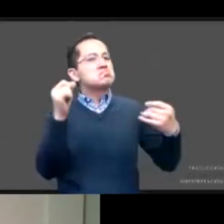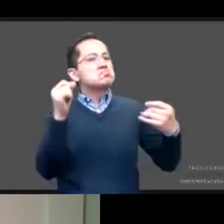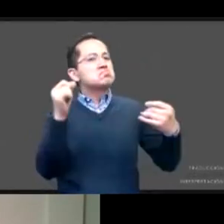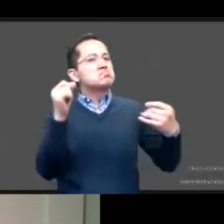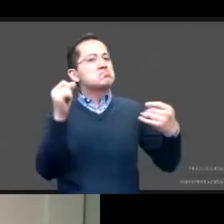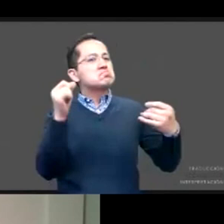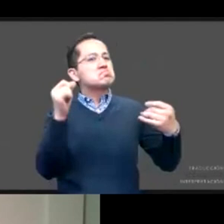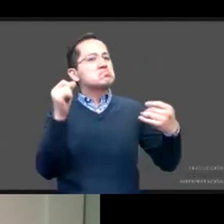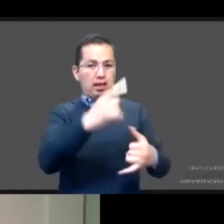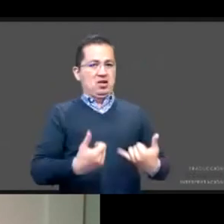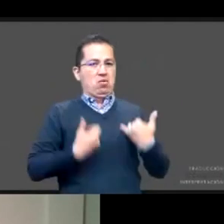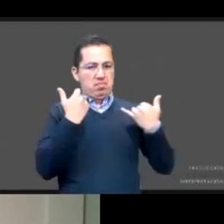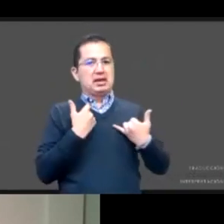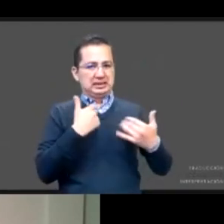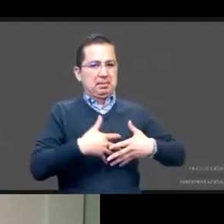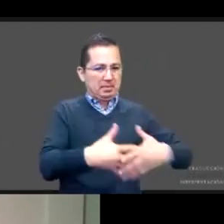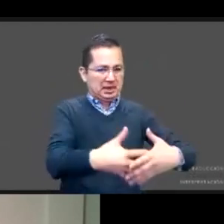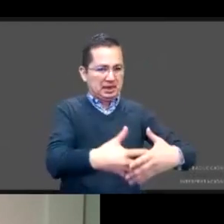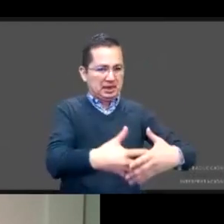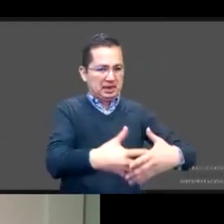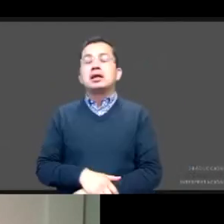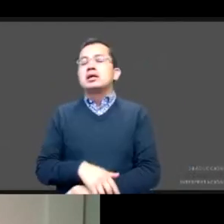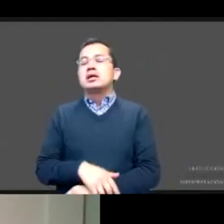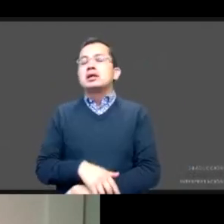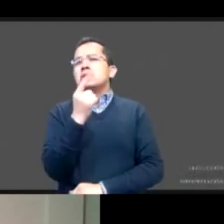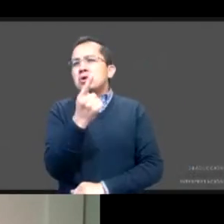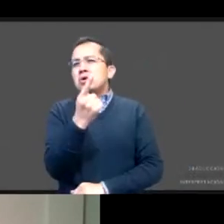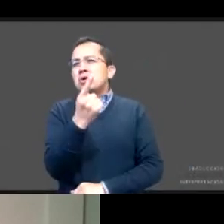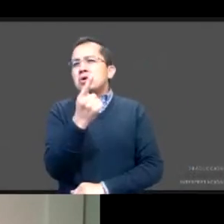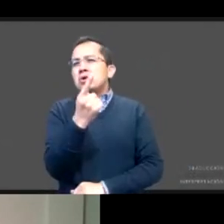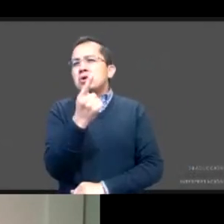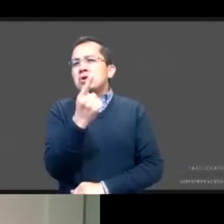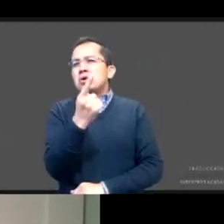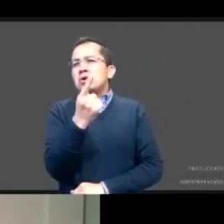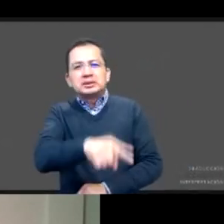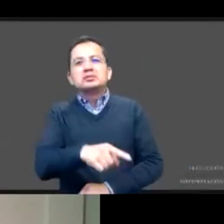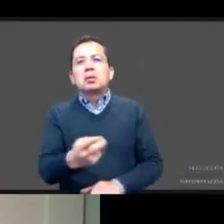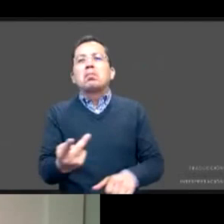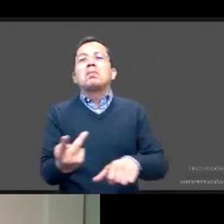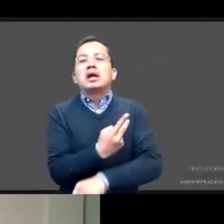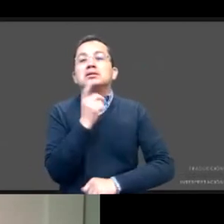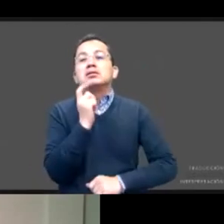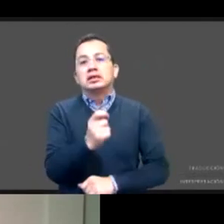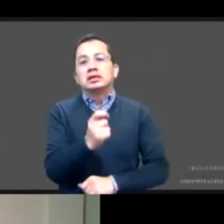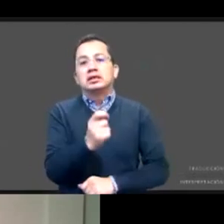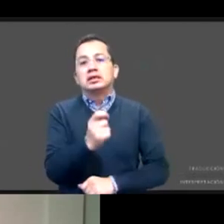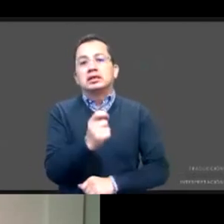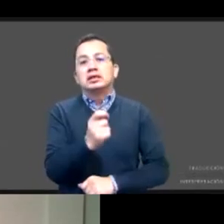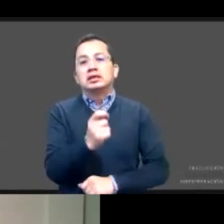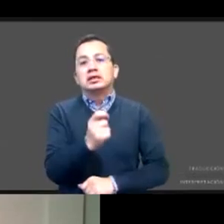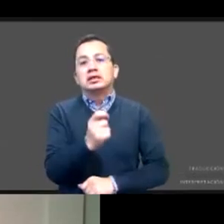podemos encontrar como una característica constante es que concomitantemente hay una serie de factores